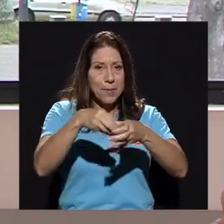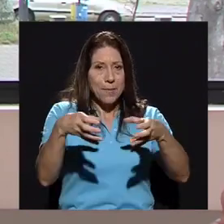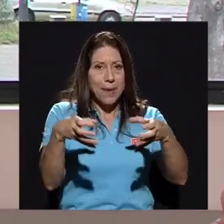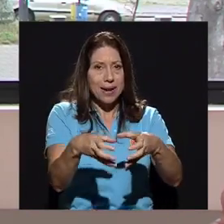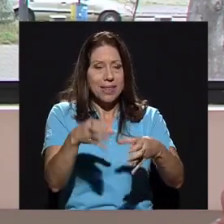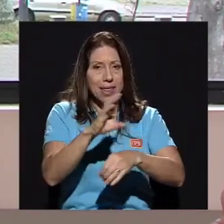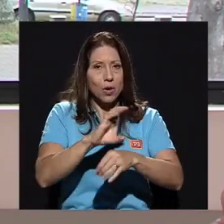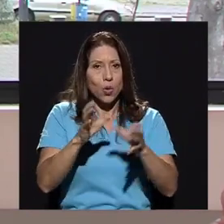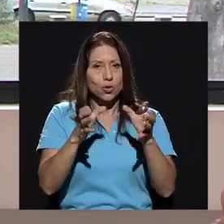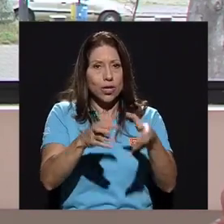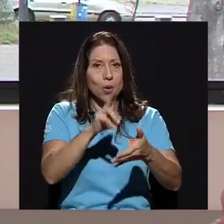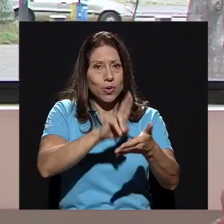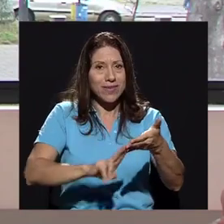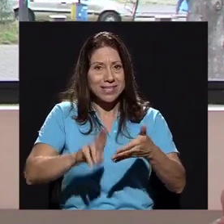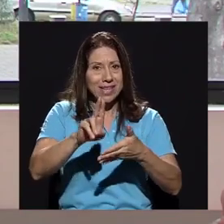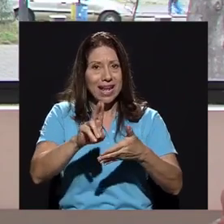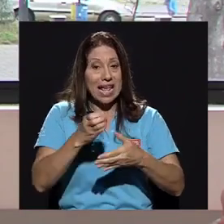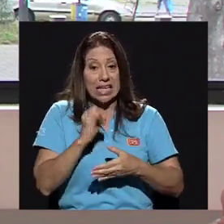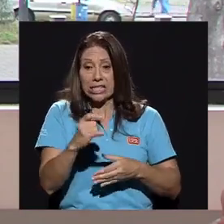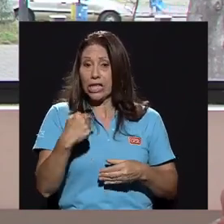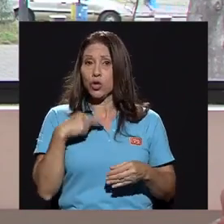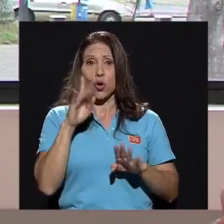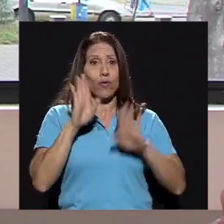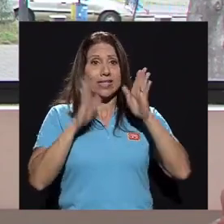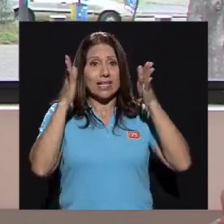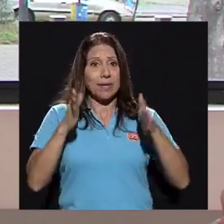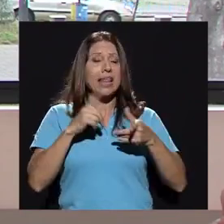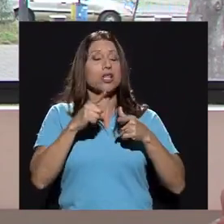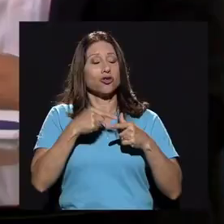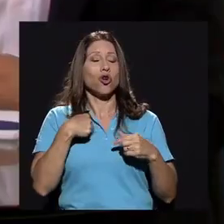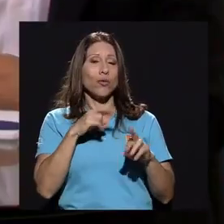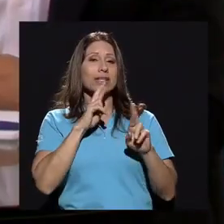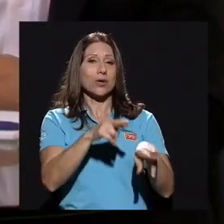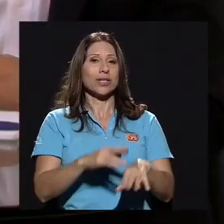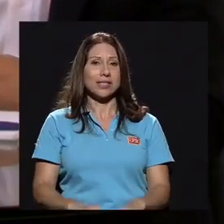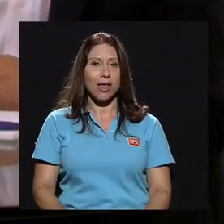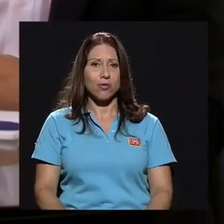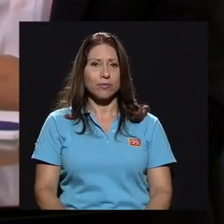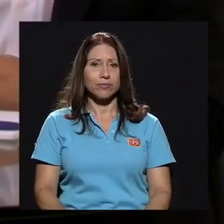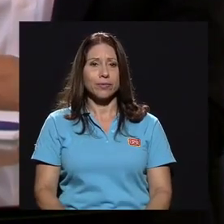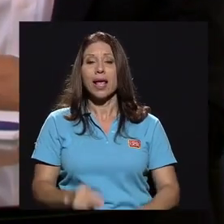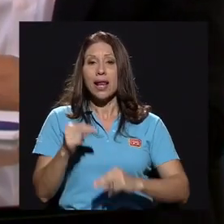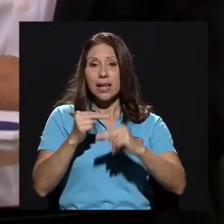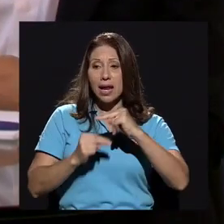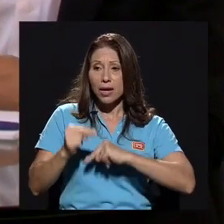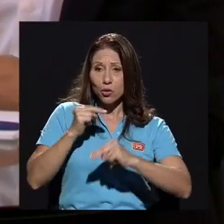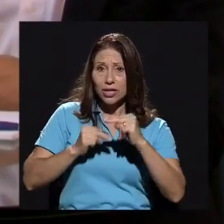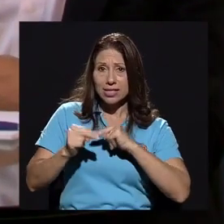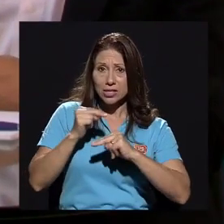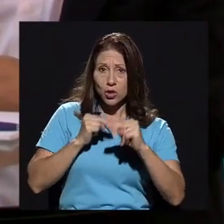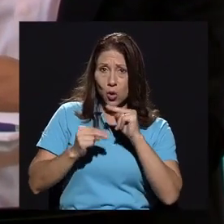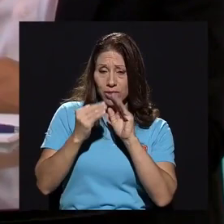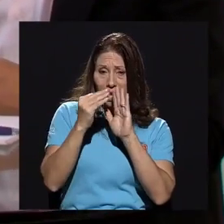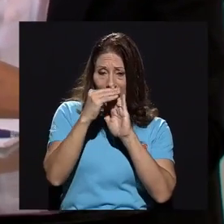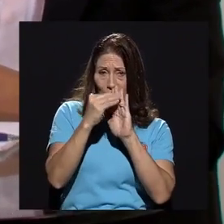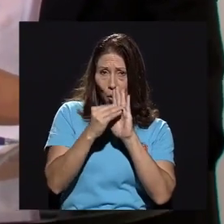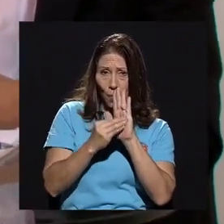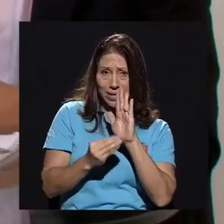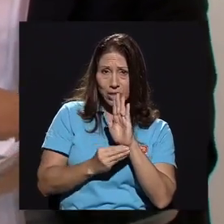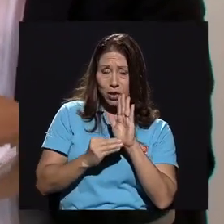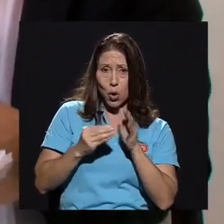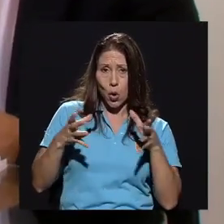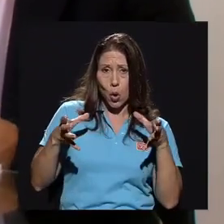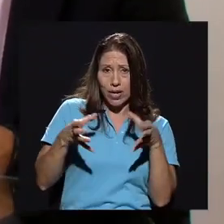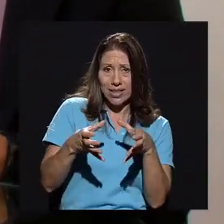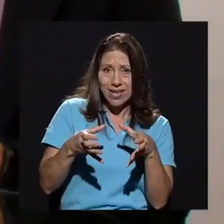Universitario. Si no fuese aspirante, yo le hubiese contestado. La negociación de la convención colectiva se extendió hasta el mes